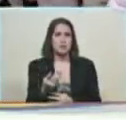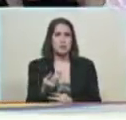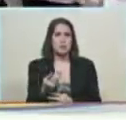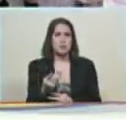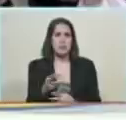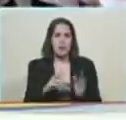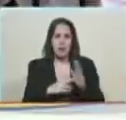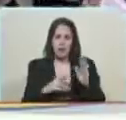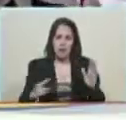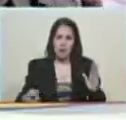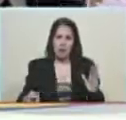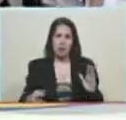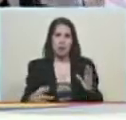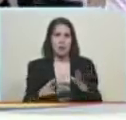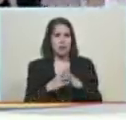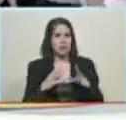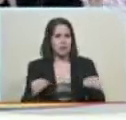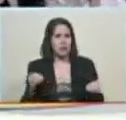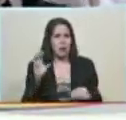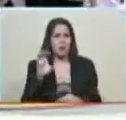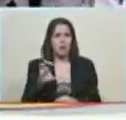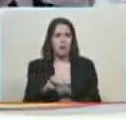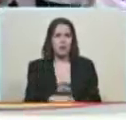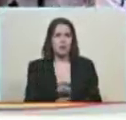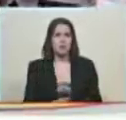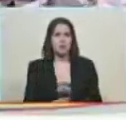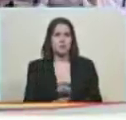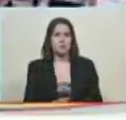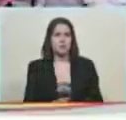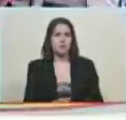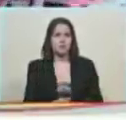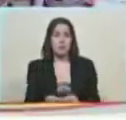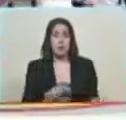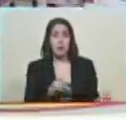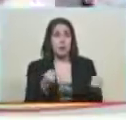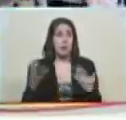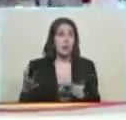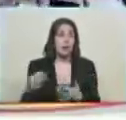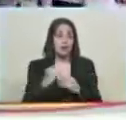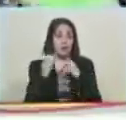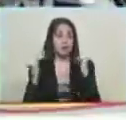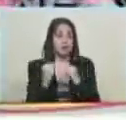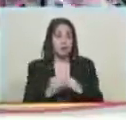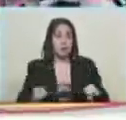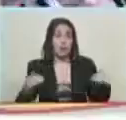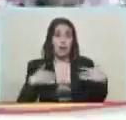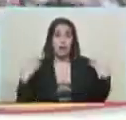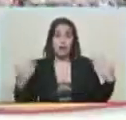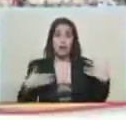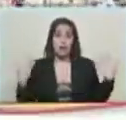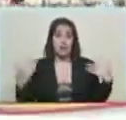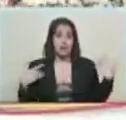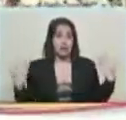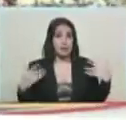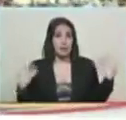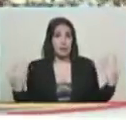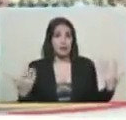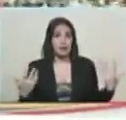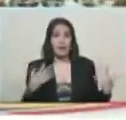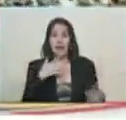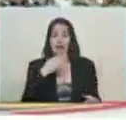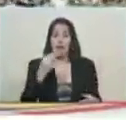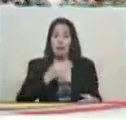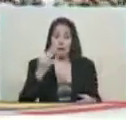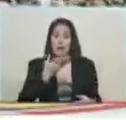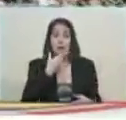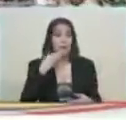recreadoras, vayan por toda la patria a llevar felicidad, alegría, animación y a llevar la verdad